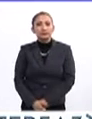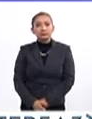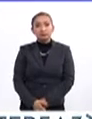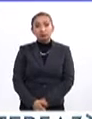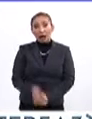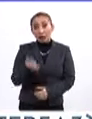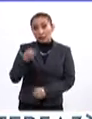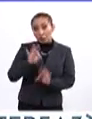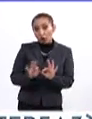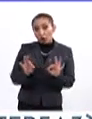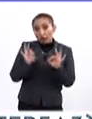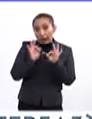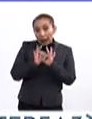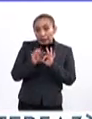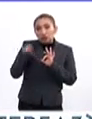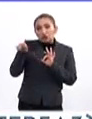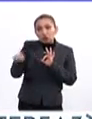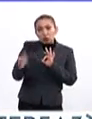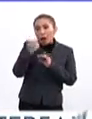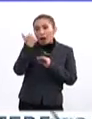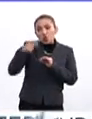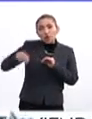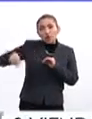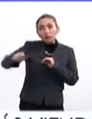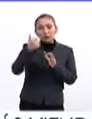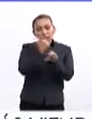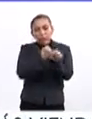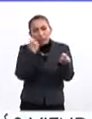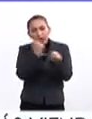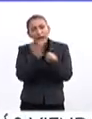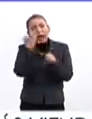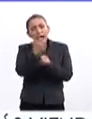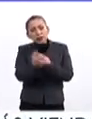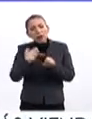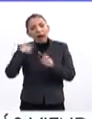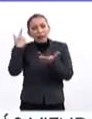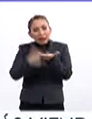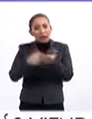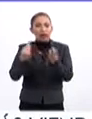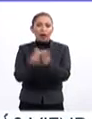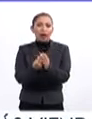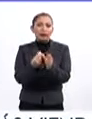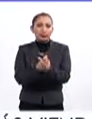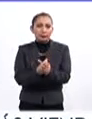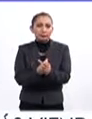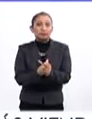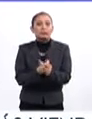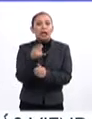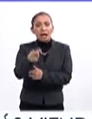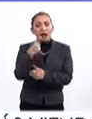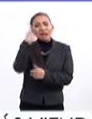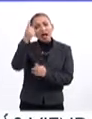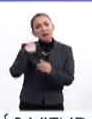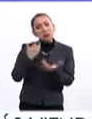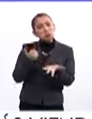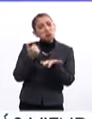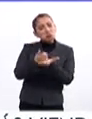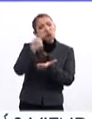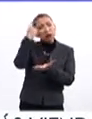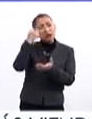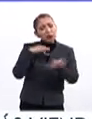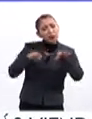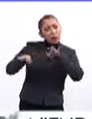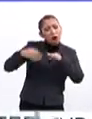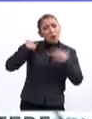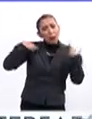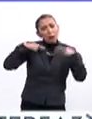Así que es importante que los estudiantes practiquen con esto en clase y facilita muchísimo el